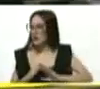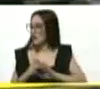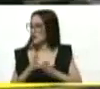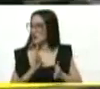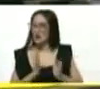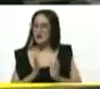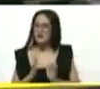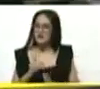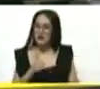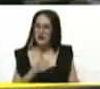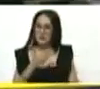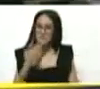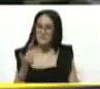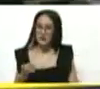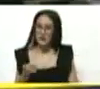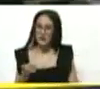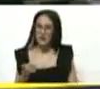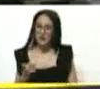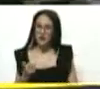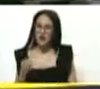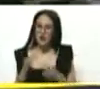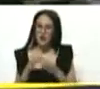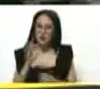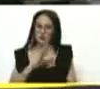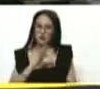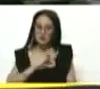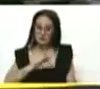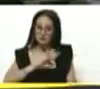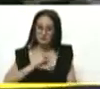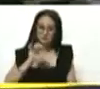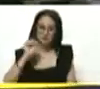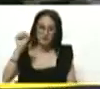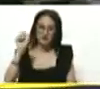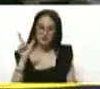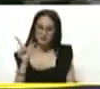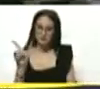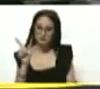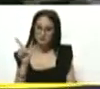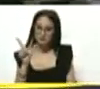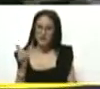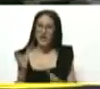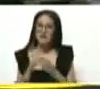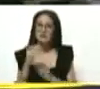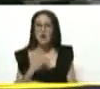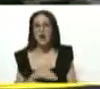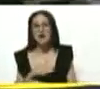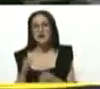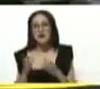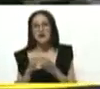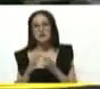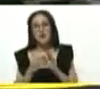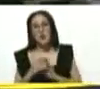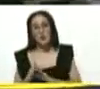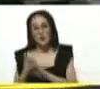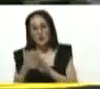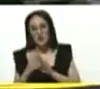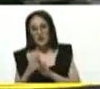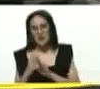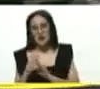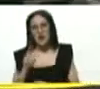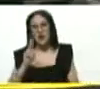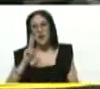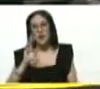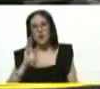Organizar cada vez mejor al Partido Socialista Unido de Venezuela, en los equipos de calle, en los equipos de comunidad, en las